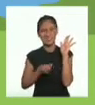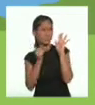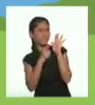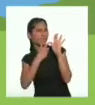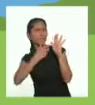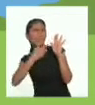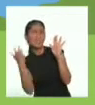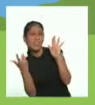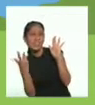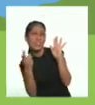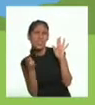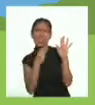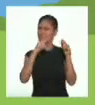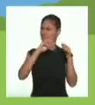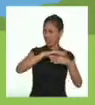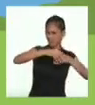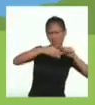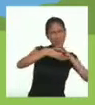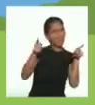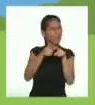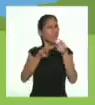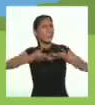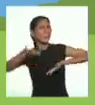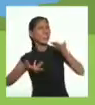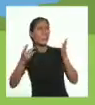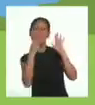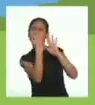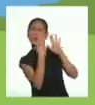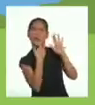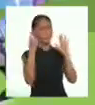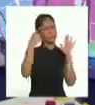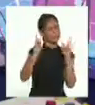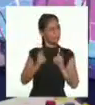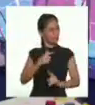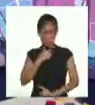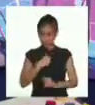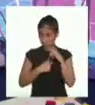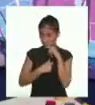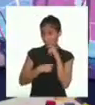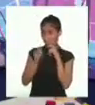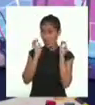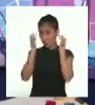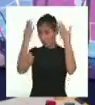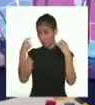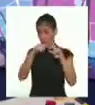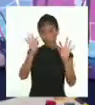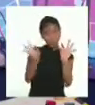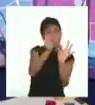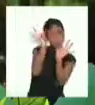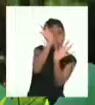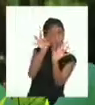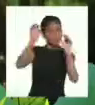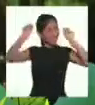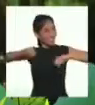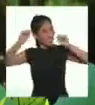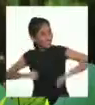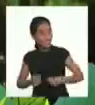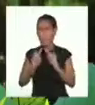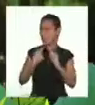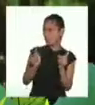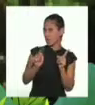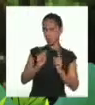¿De qué creen que trata la leyenda que voy a contar? ¿De... una mujer que teje? ¡Sí!